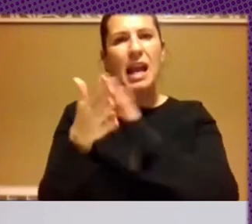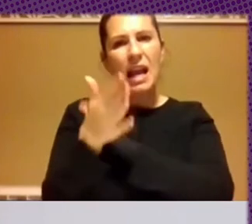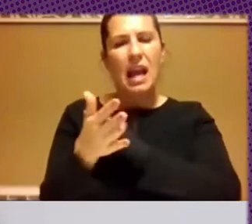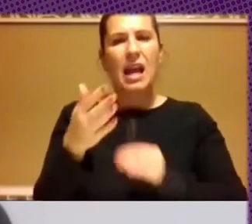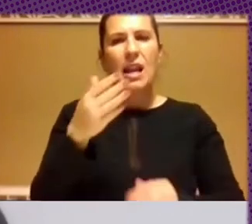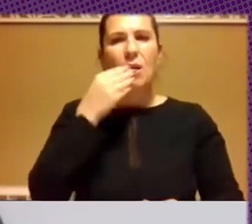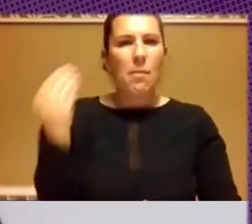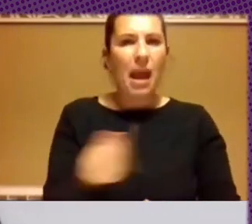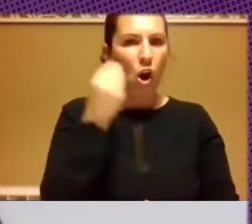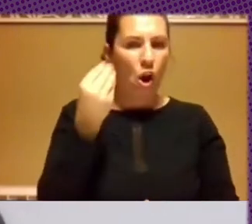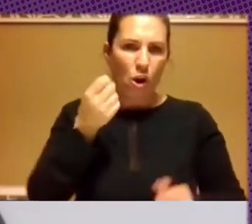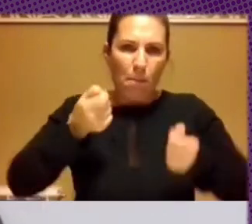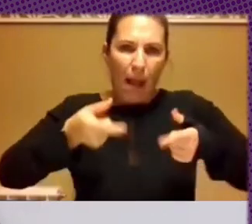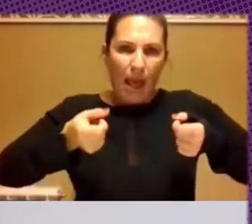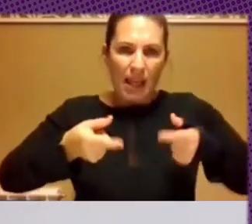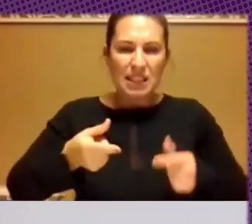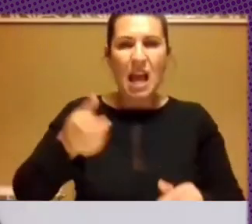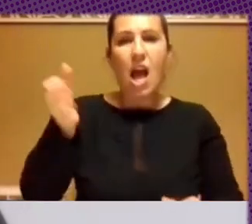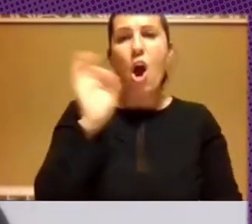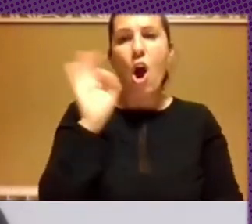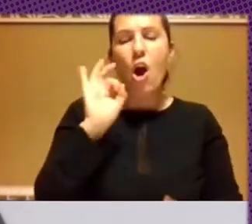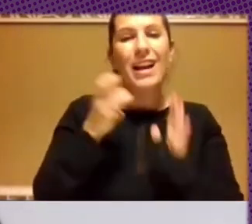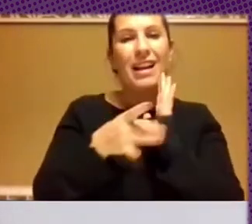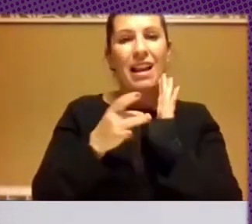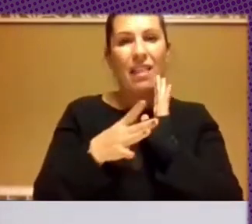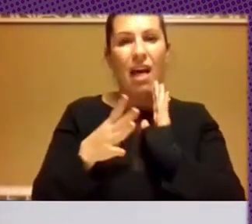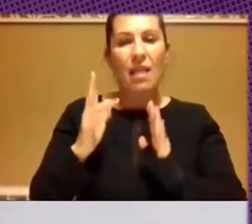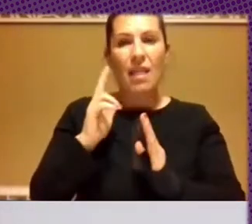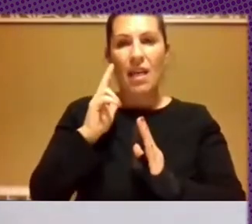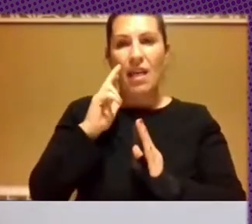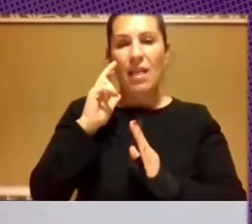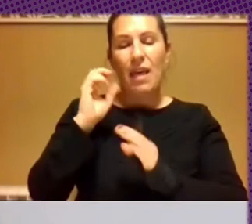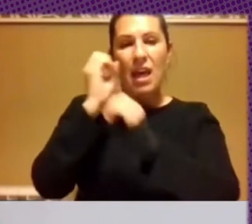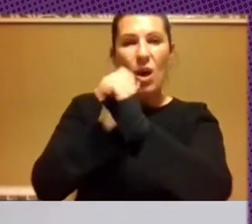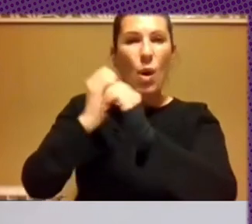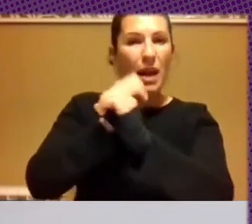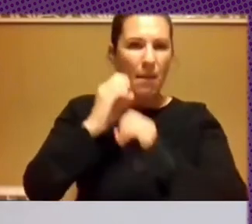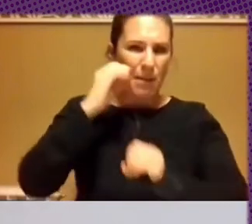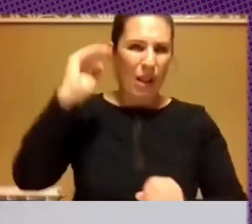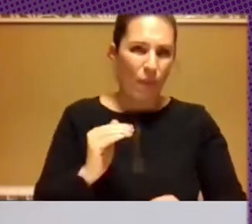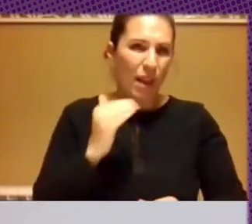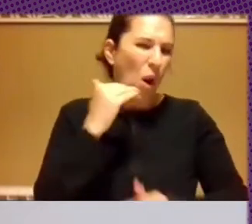banda ancha o reduciendo el tema de la calidad de la web CAM o de la emisión. Pero vaya, bueno,